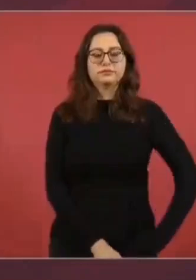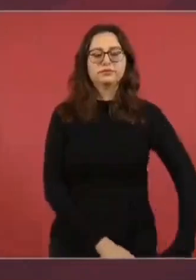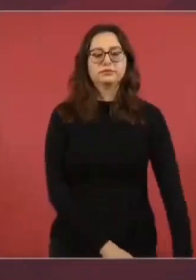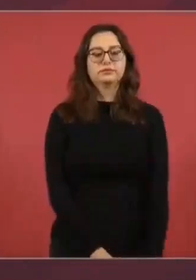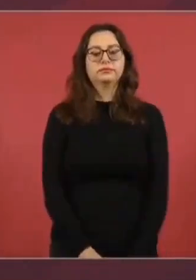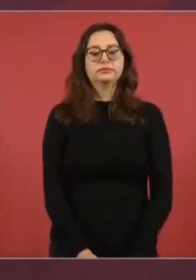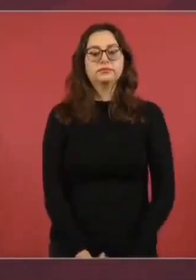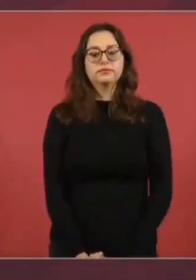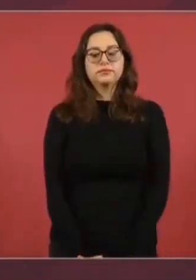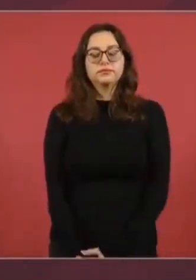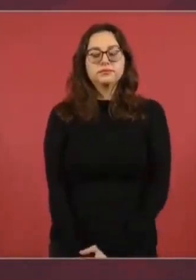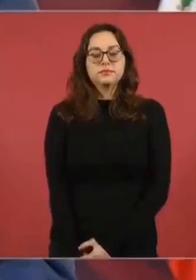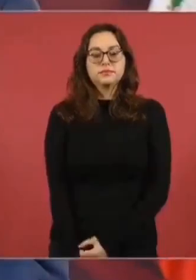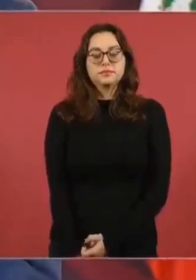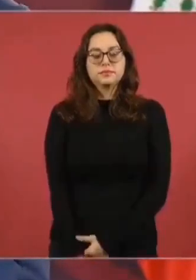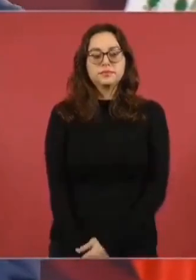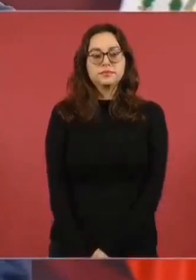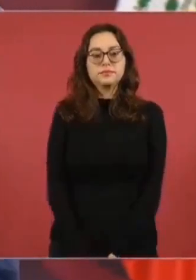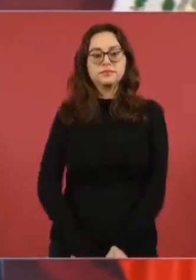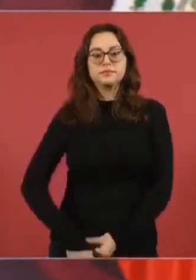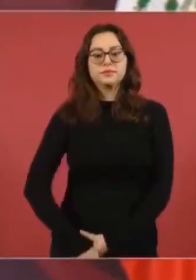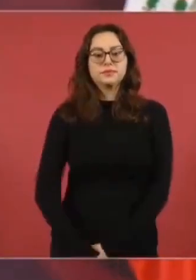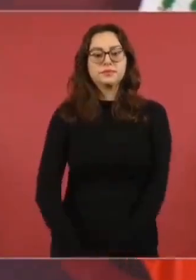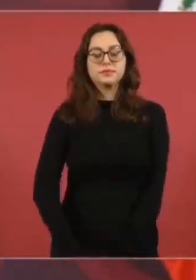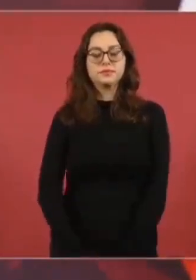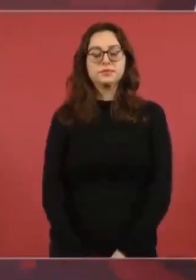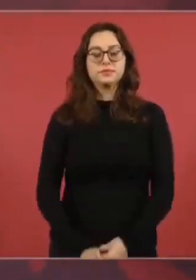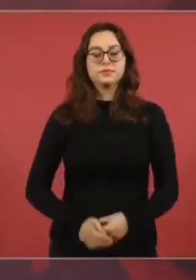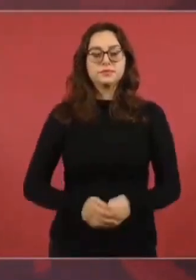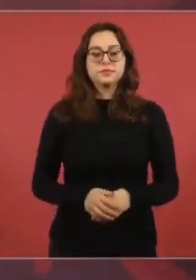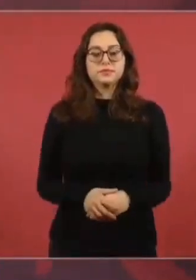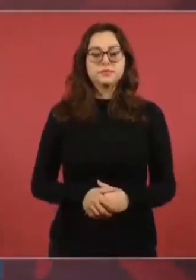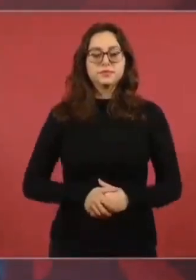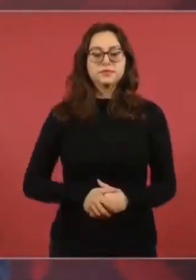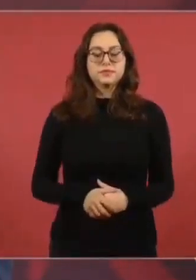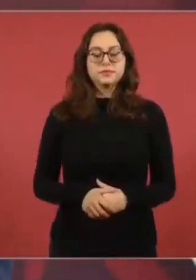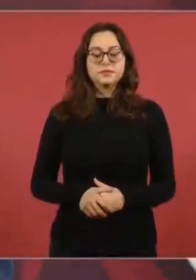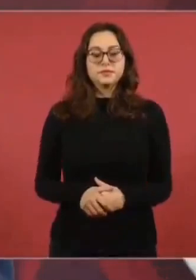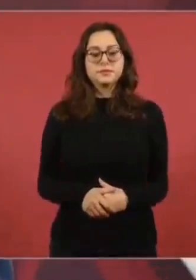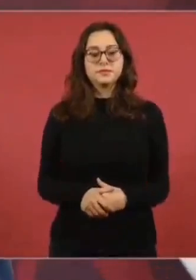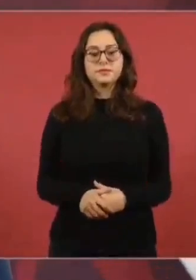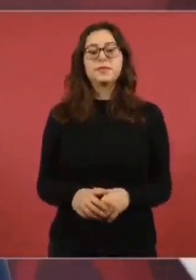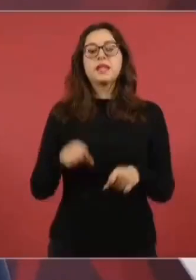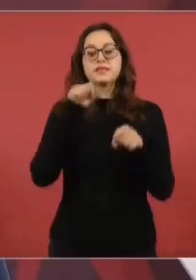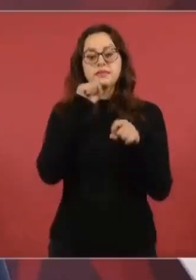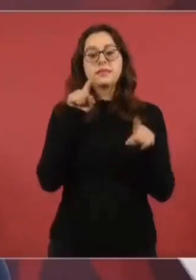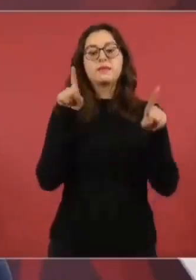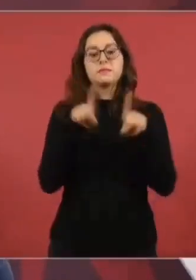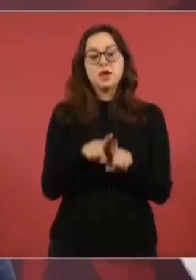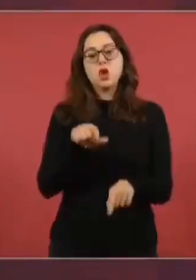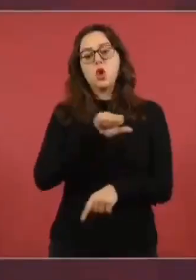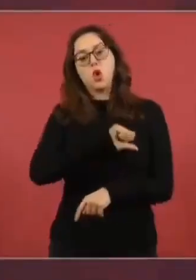Aprovechar para informarles de otra buena noticia.